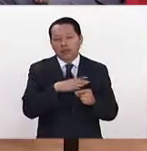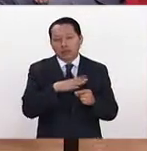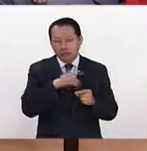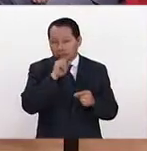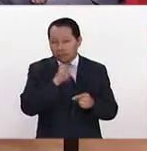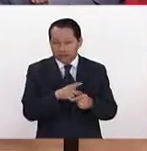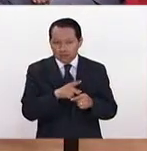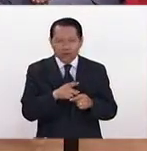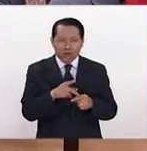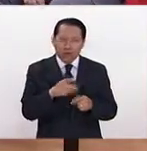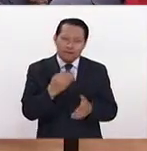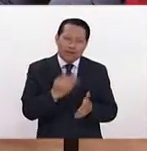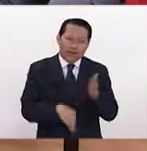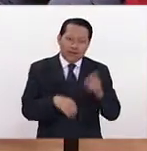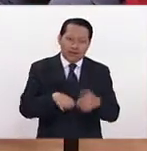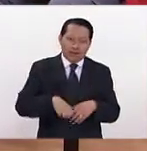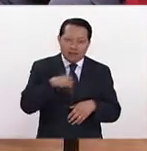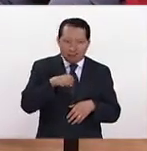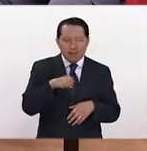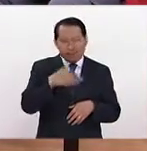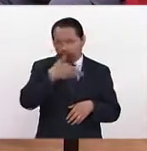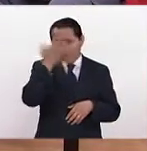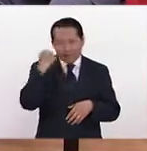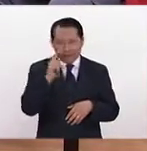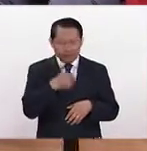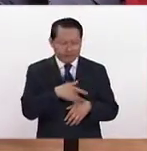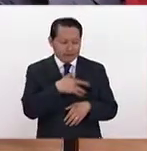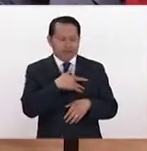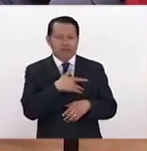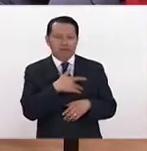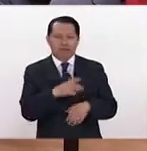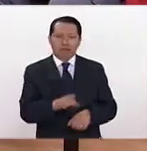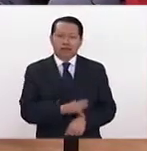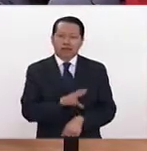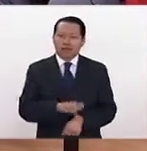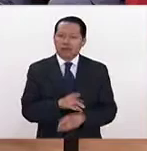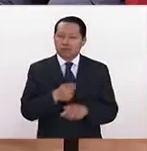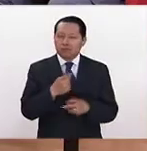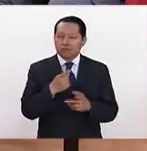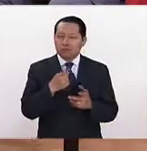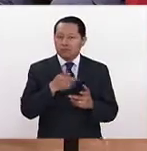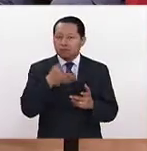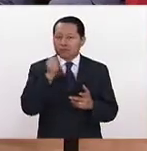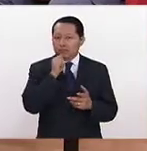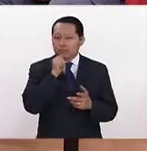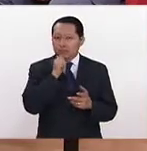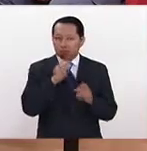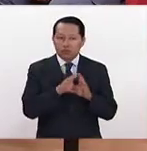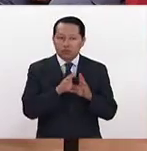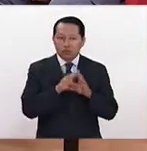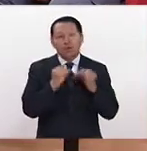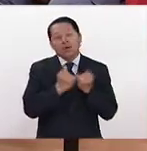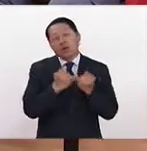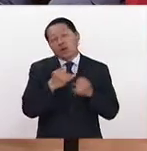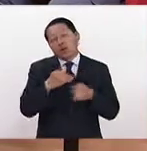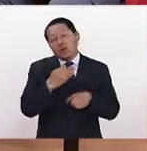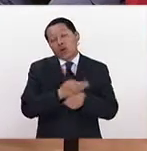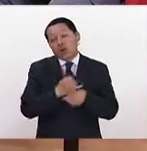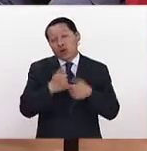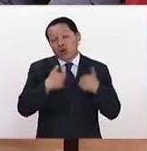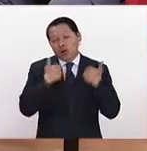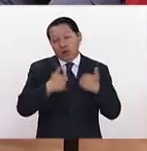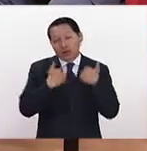cuando no tienen edad ni siquiera de manejar esos sentimientos, esas emociones, y además estamos con una ola de embarazo adolescente